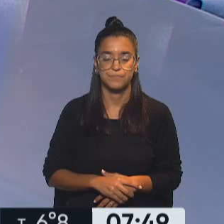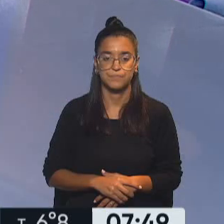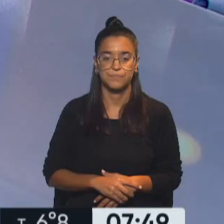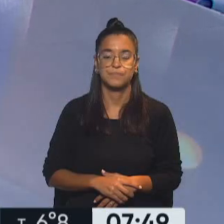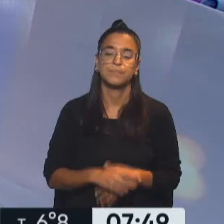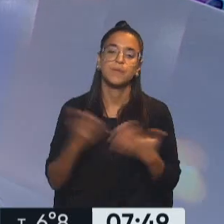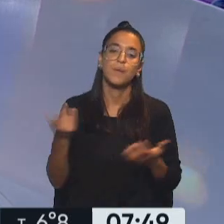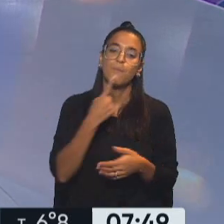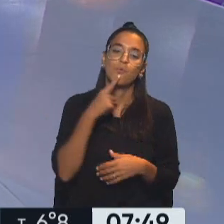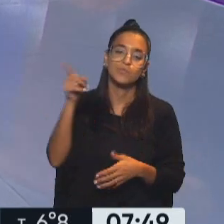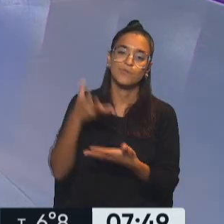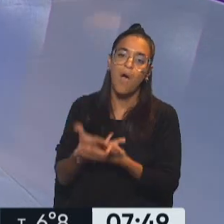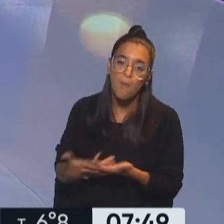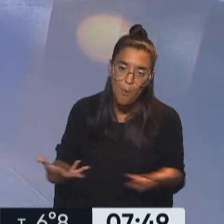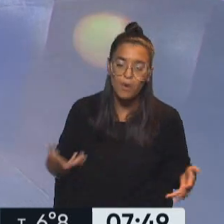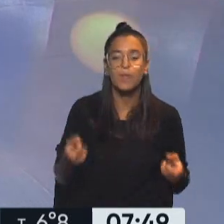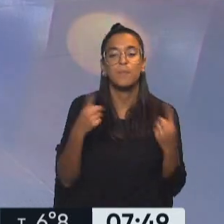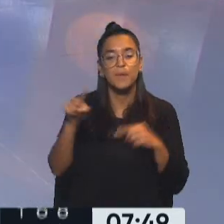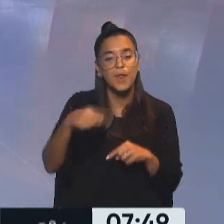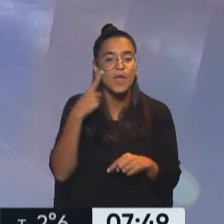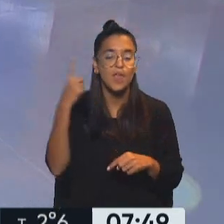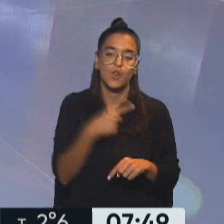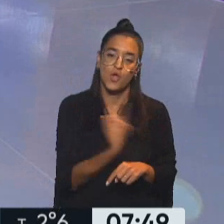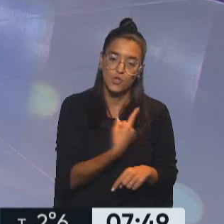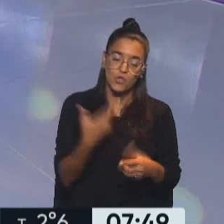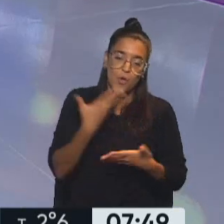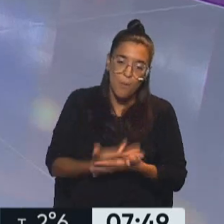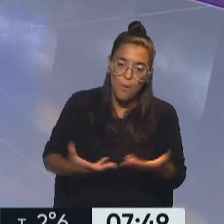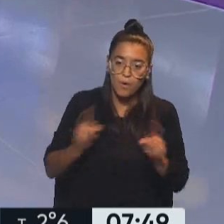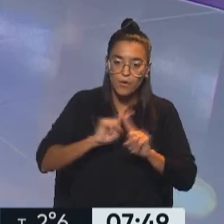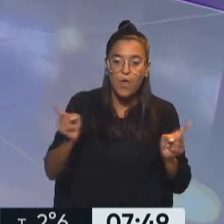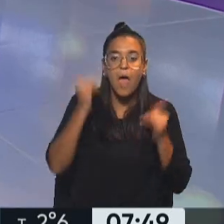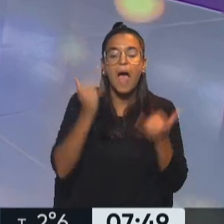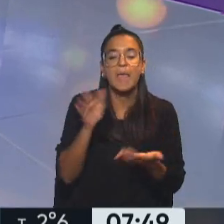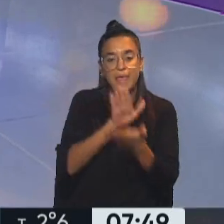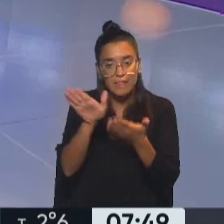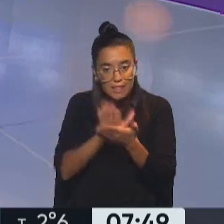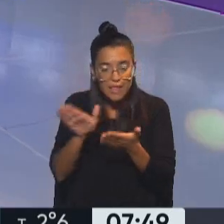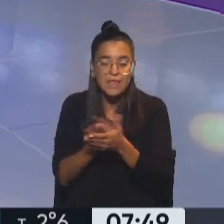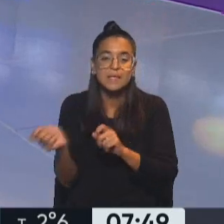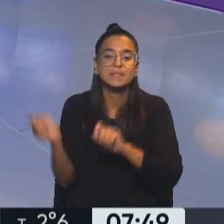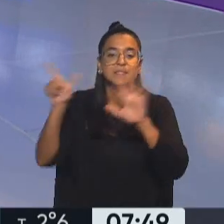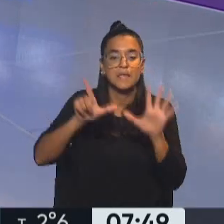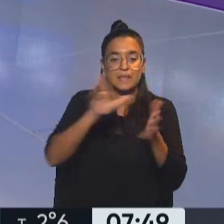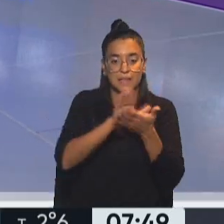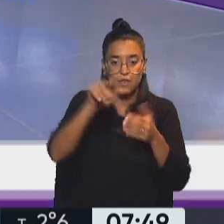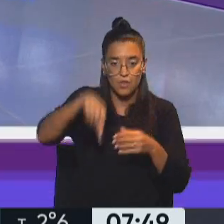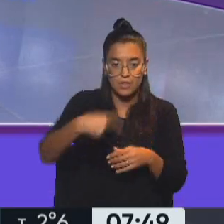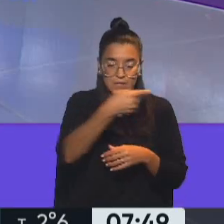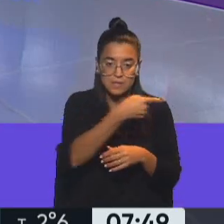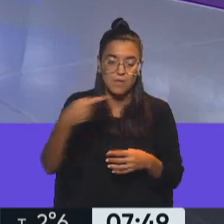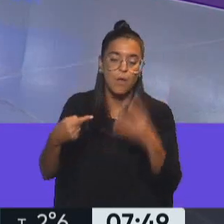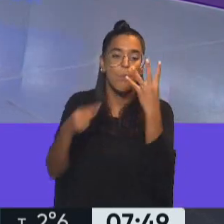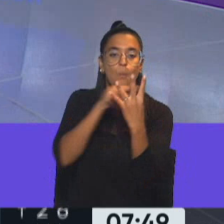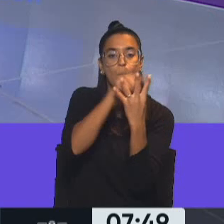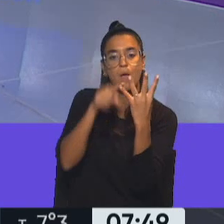Los muchachos se aburrieron, pero nosotros, créanme, no nos vamos a aburrir. Tenemos estrenos, tenemos siete estrenos esta semana, cuatro